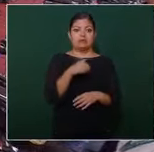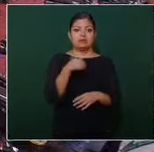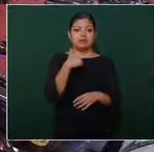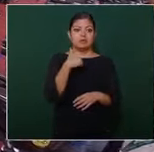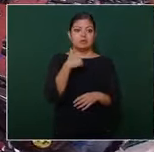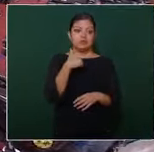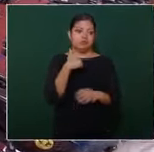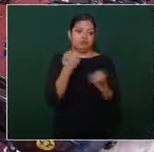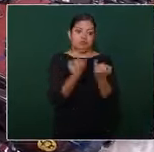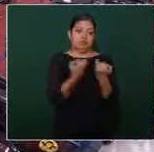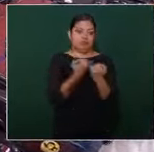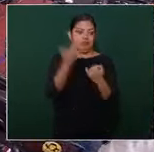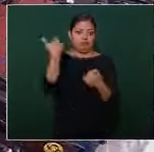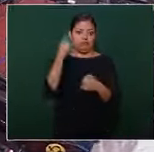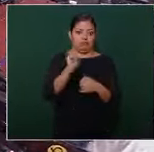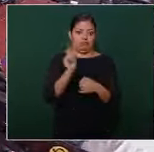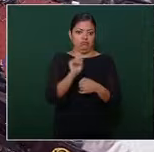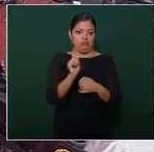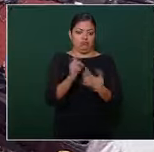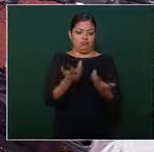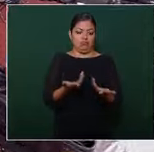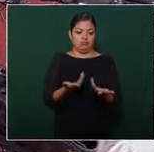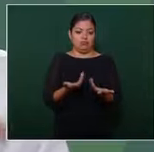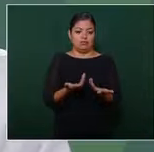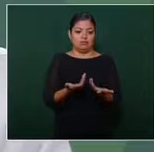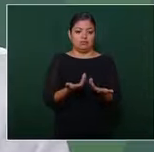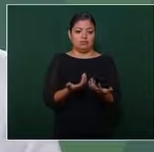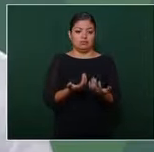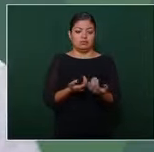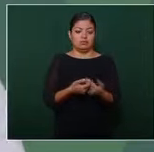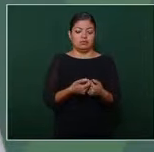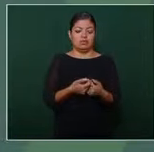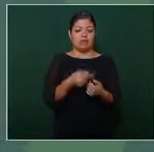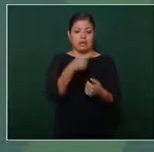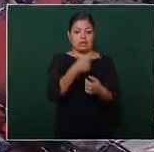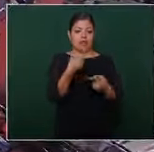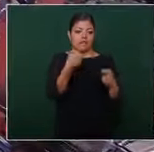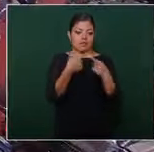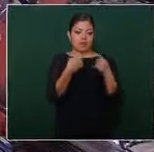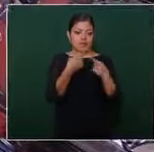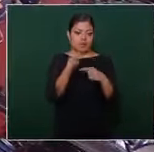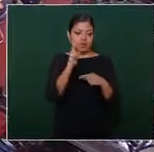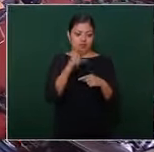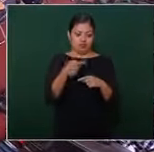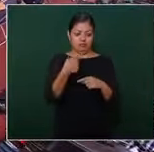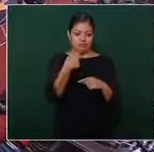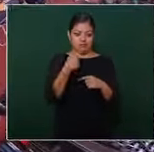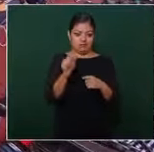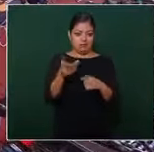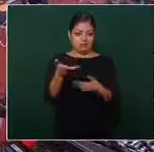y este diálogo circular tampoco